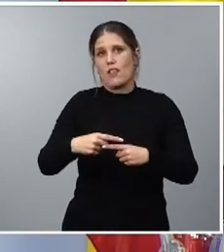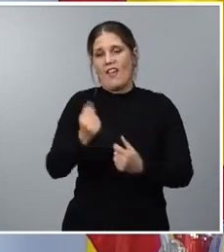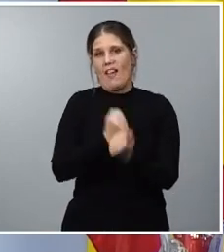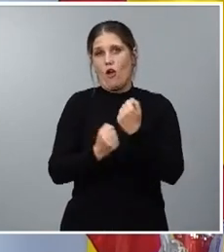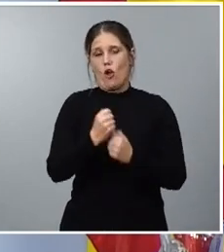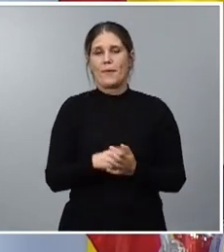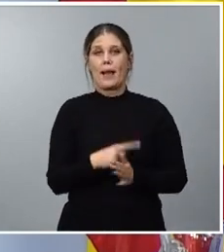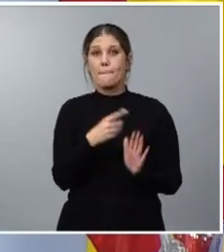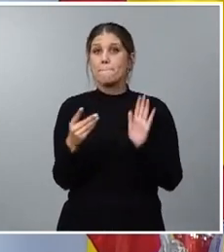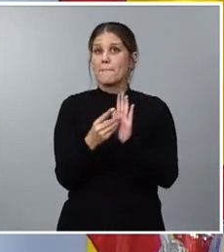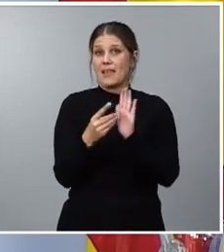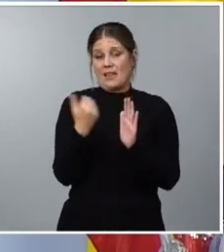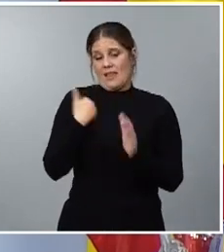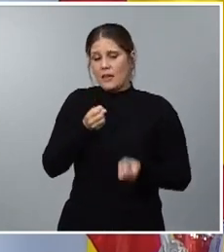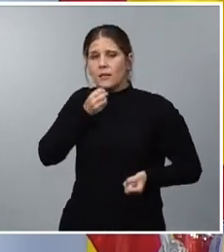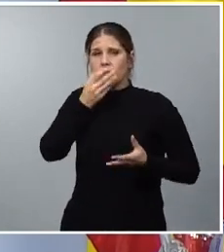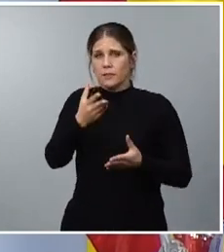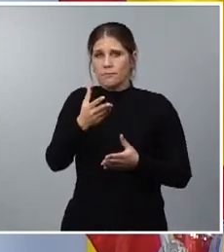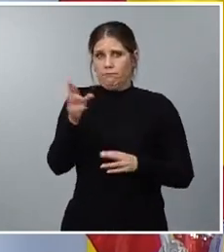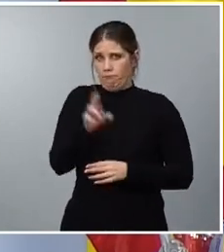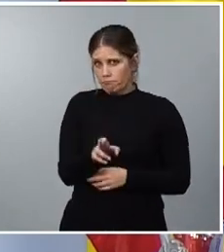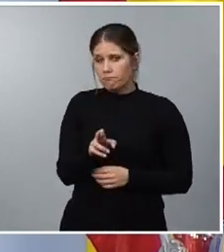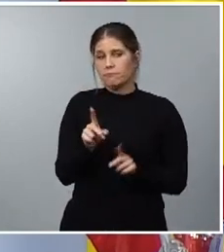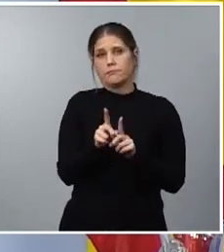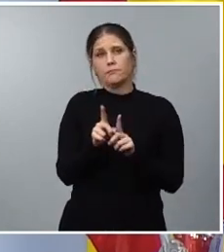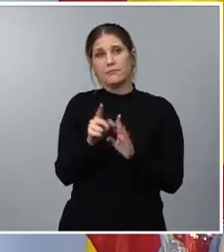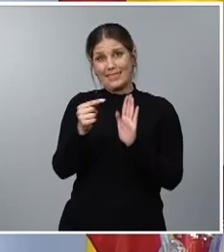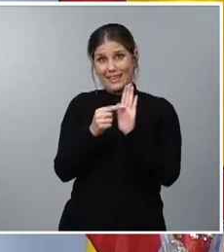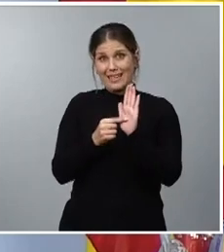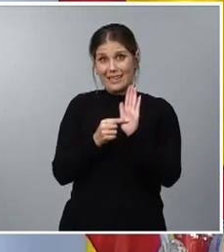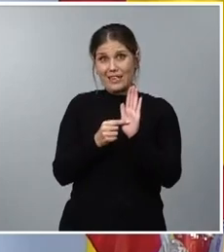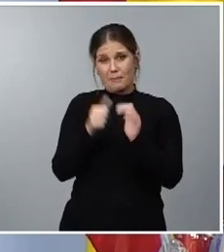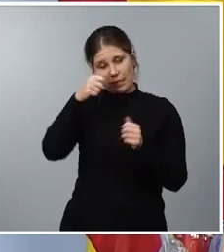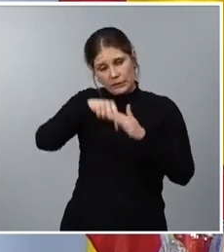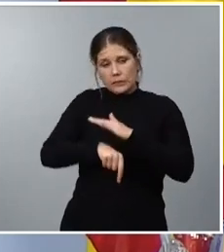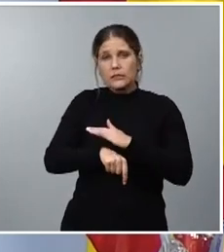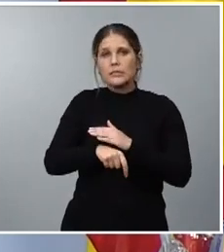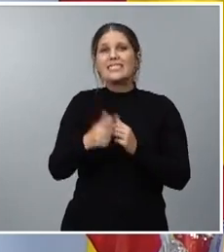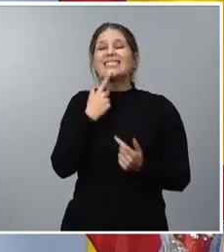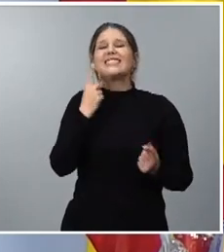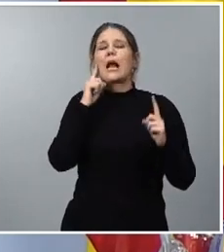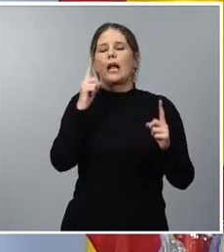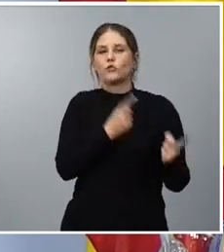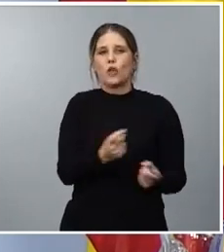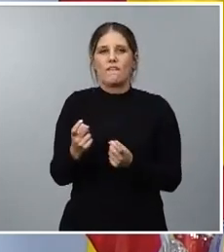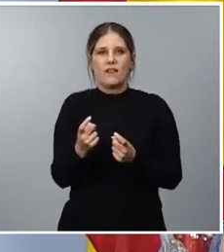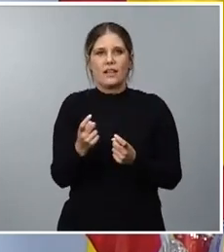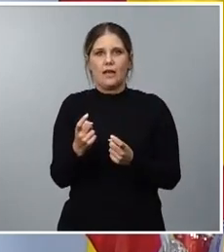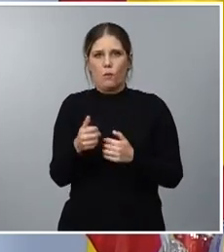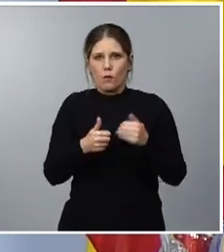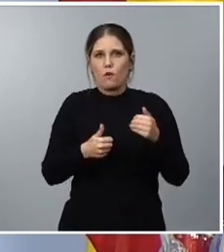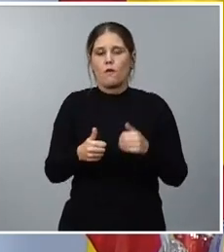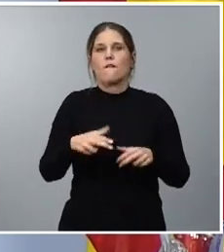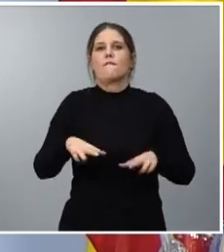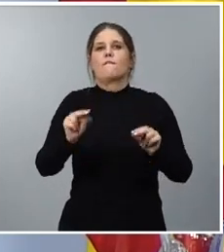hemos dicho y como venimos afirmando, se concretarán, si son necesarias, próximas a la finalización